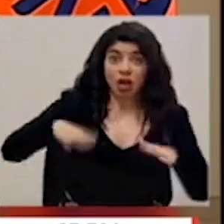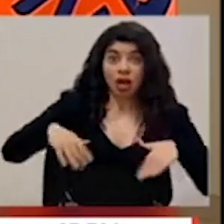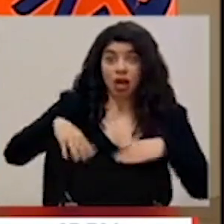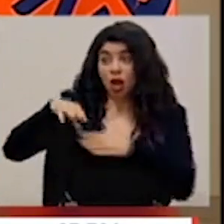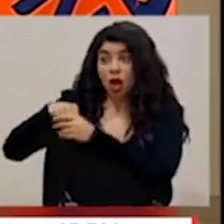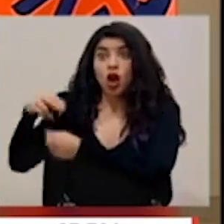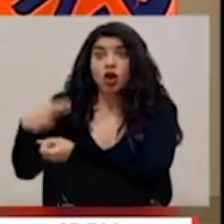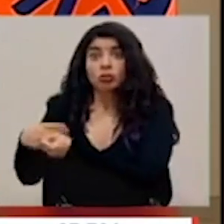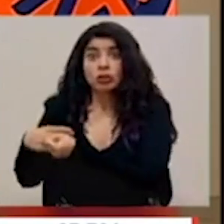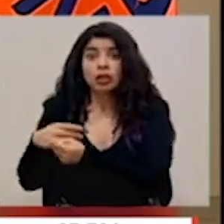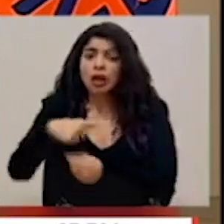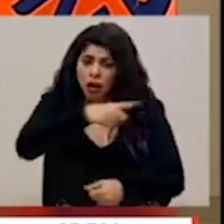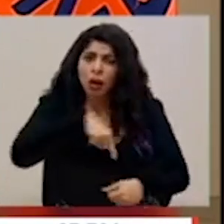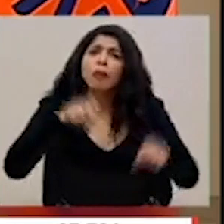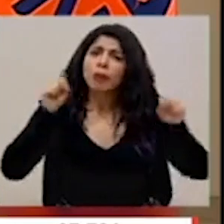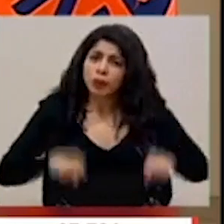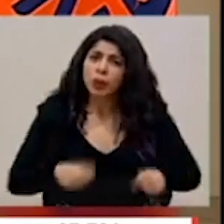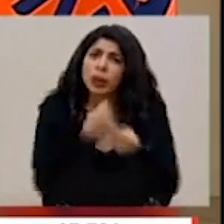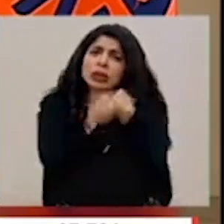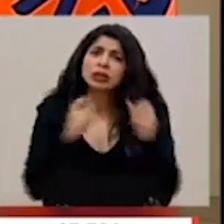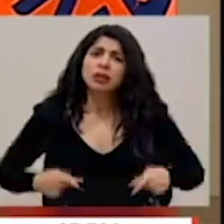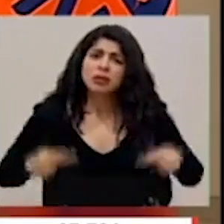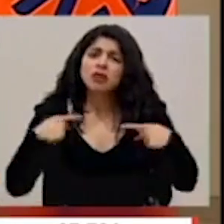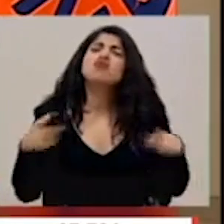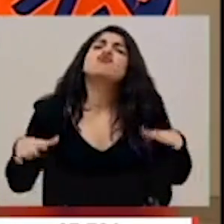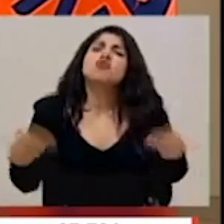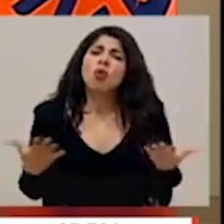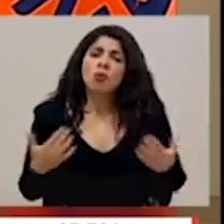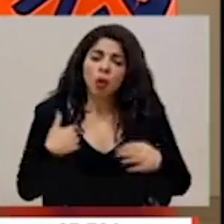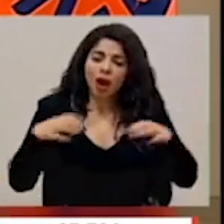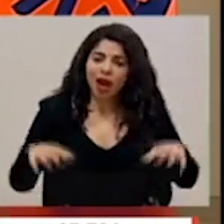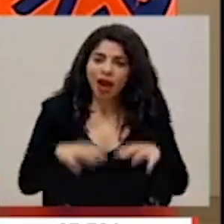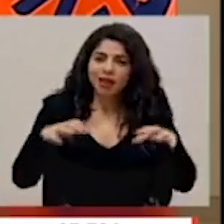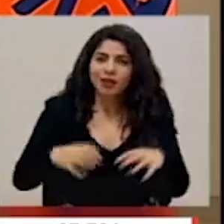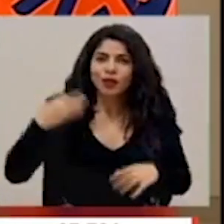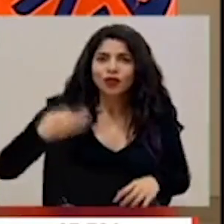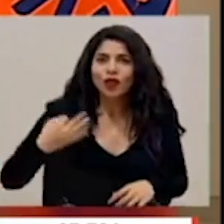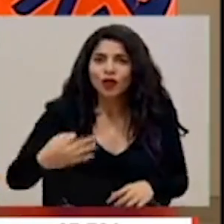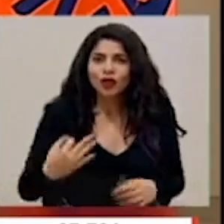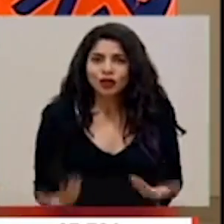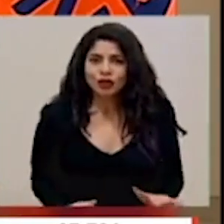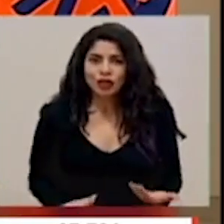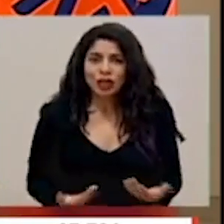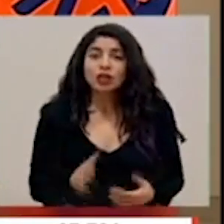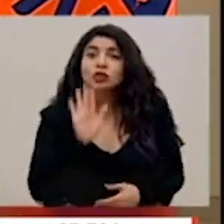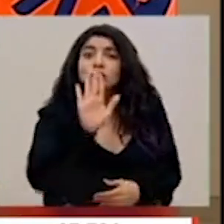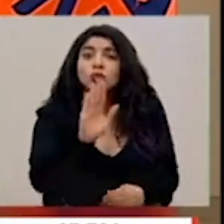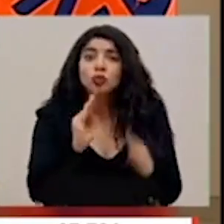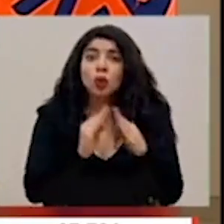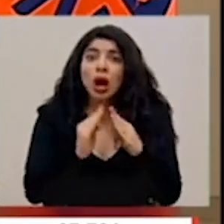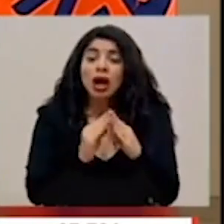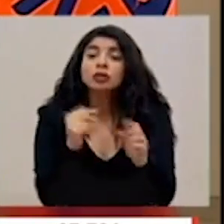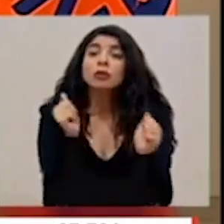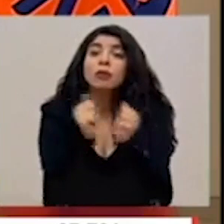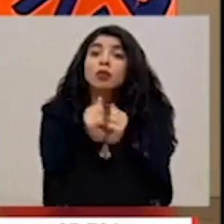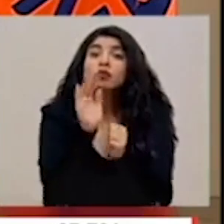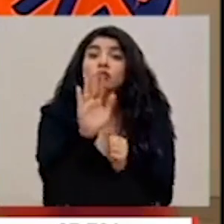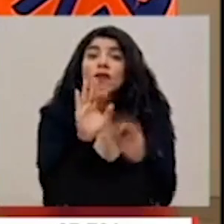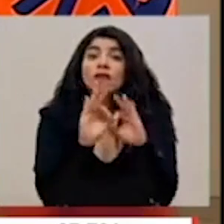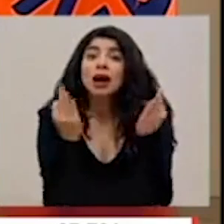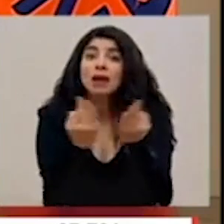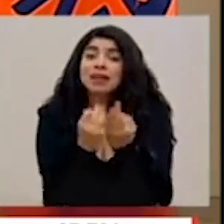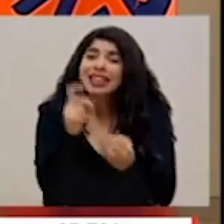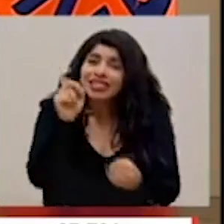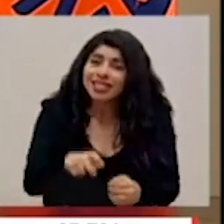salvar vidas en las diferentes actividades que cotidianamente realizamos. En nuestro hogar y con nuestra familia tenemos que